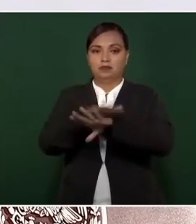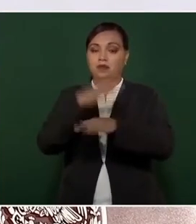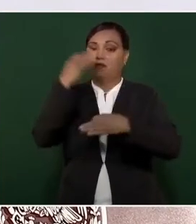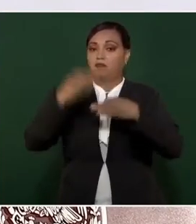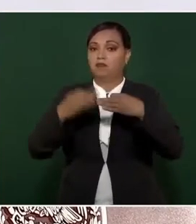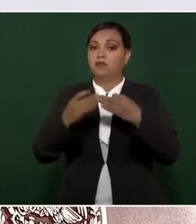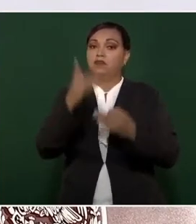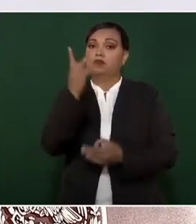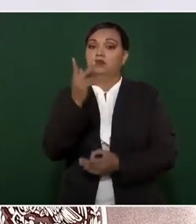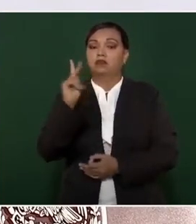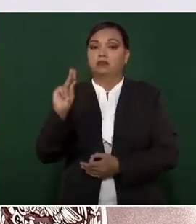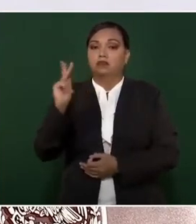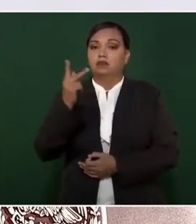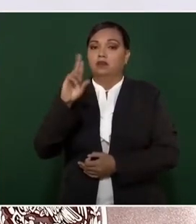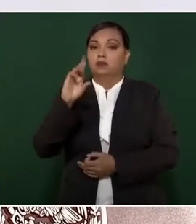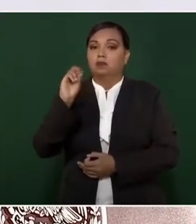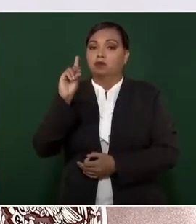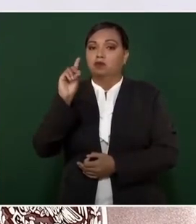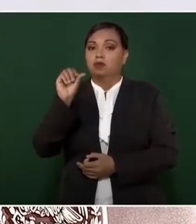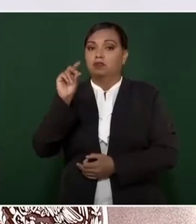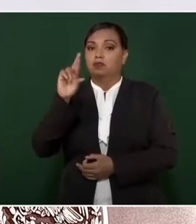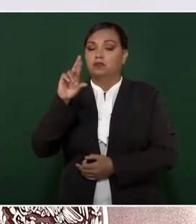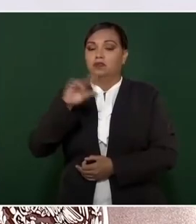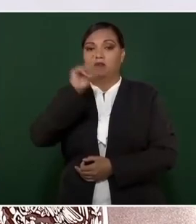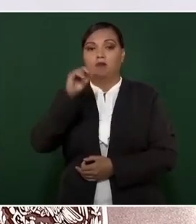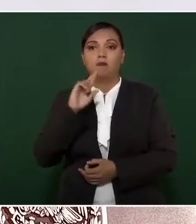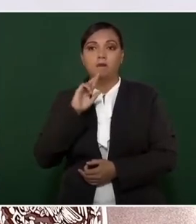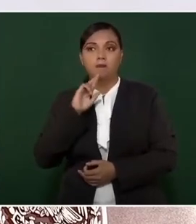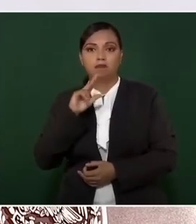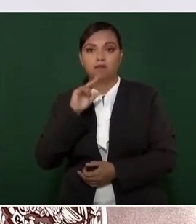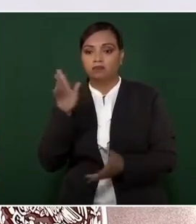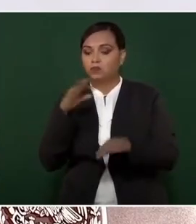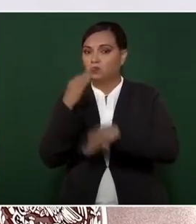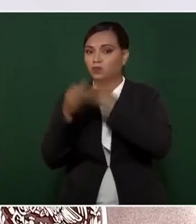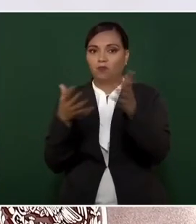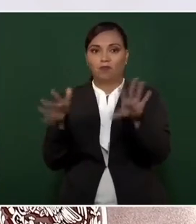pero es notorio de que mejoró la situación